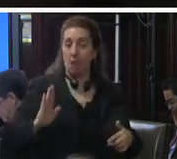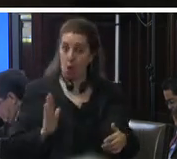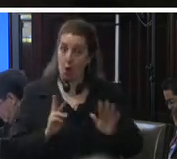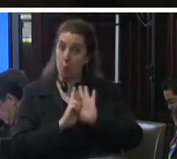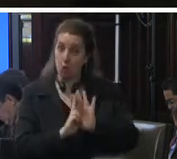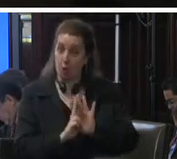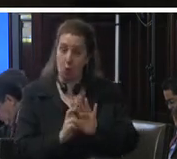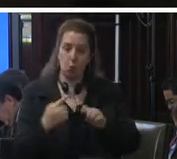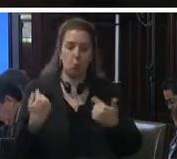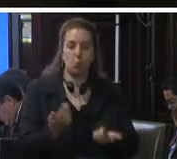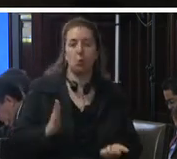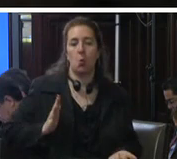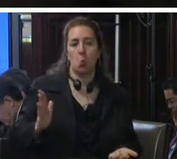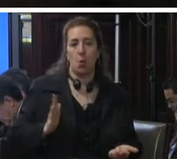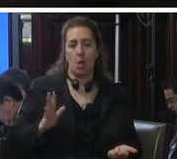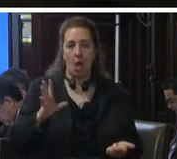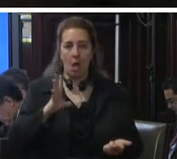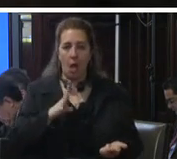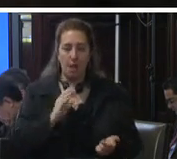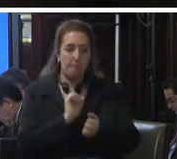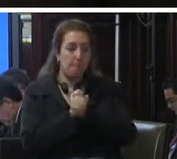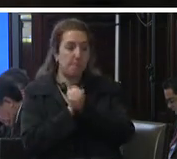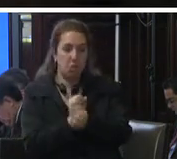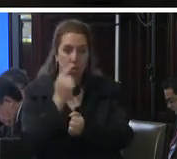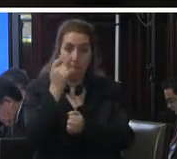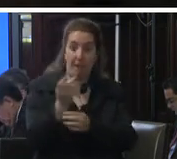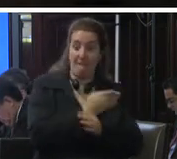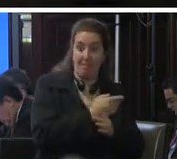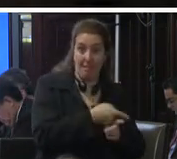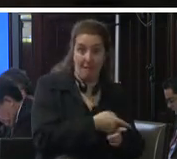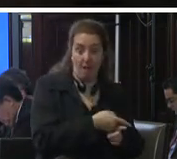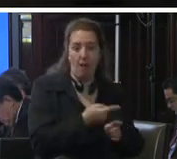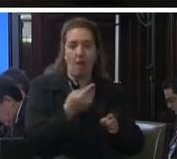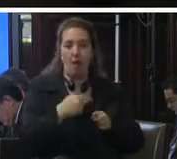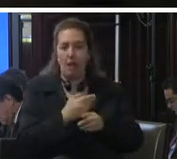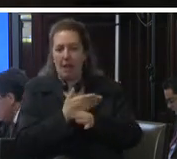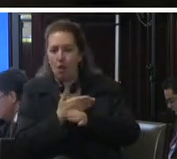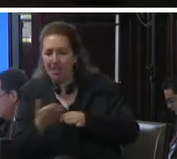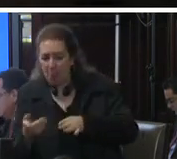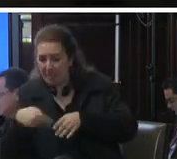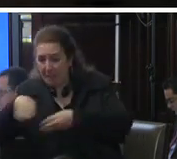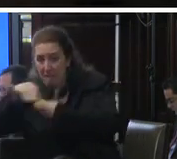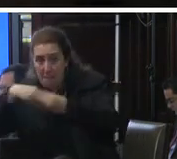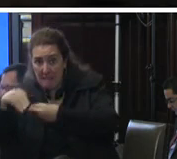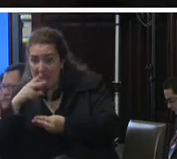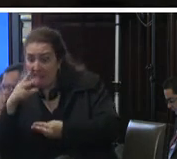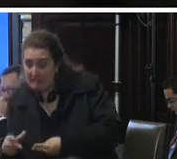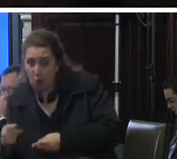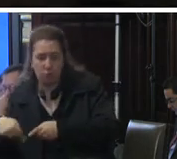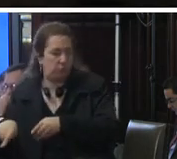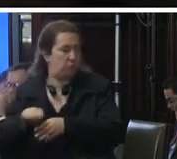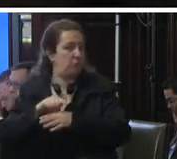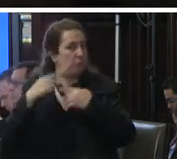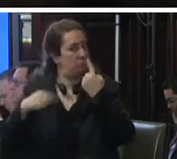cuando las mujeres se encuentran en prisión preventiva los efectos para ellas y sus hijos e hijas son muy adversos debido a que en muchos de los